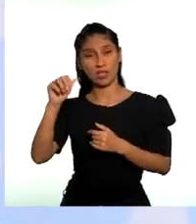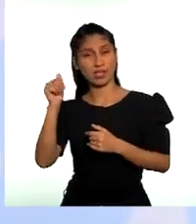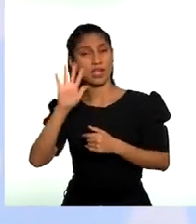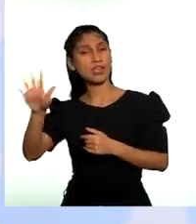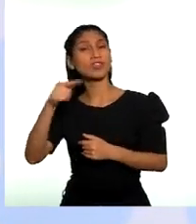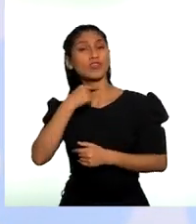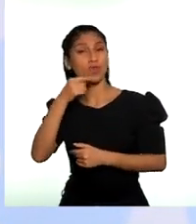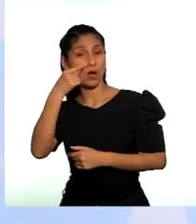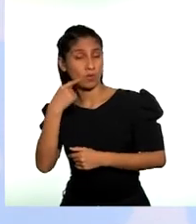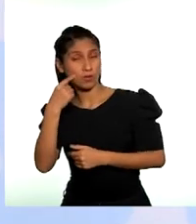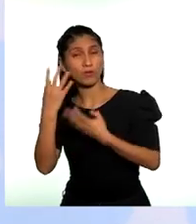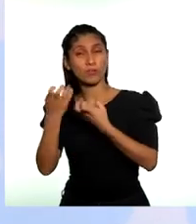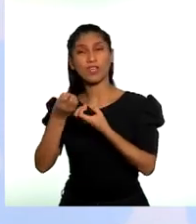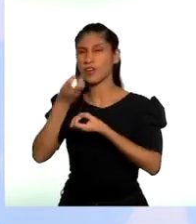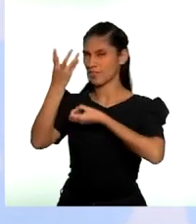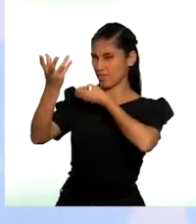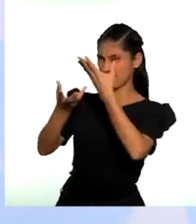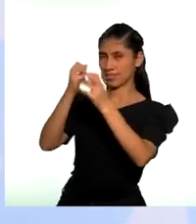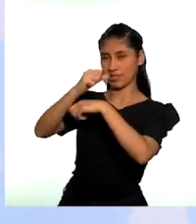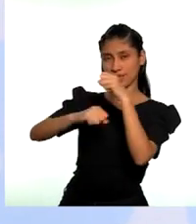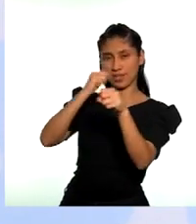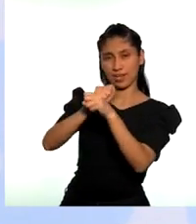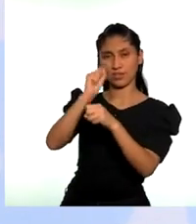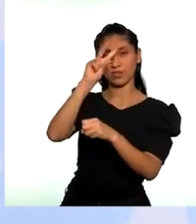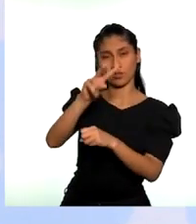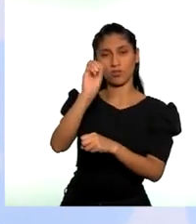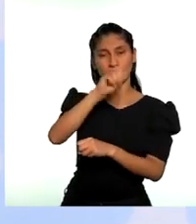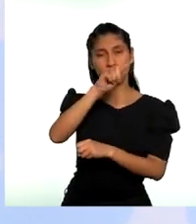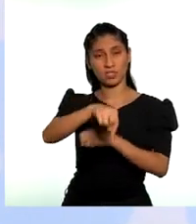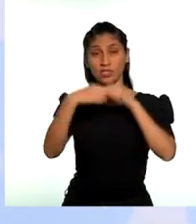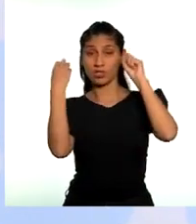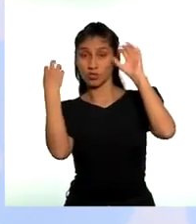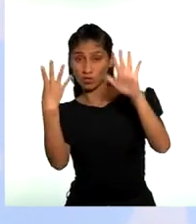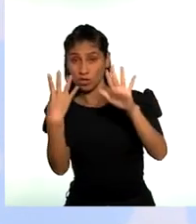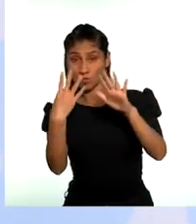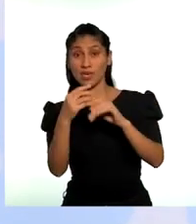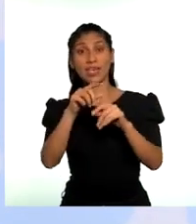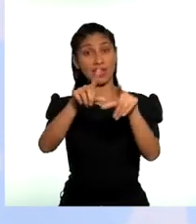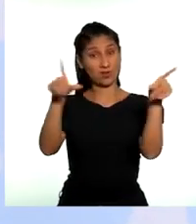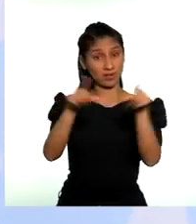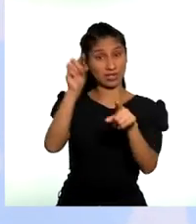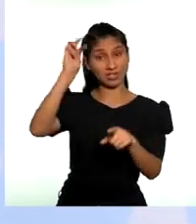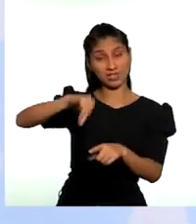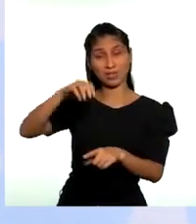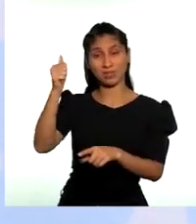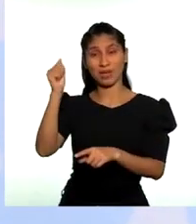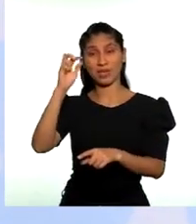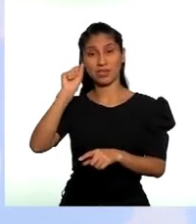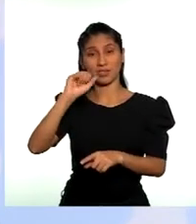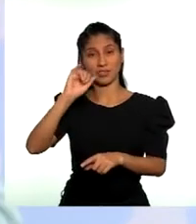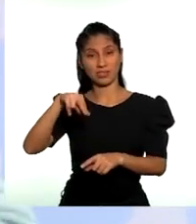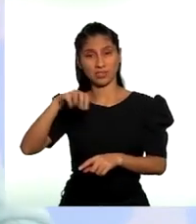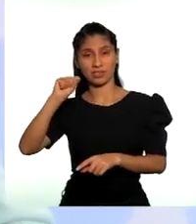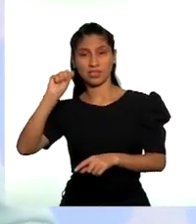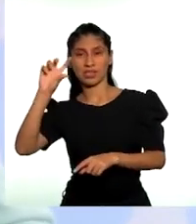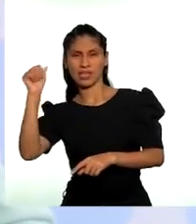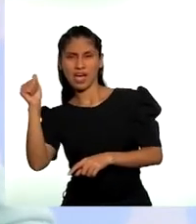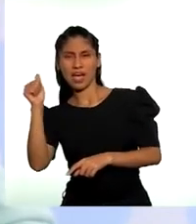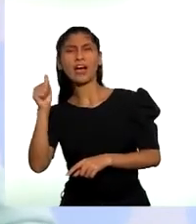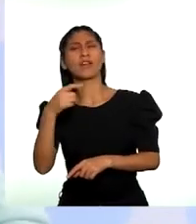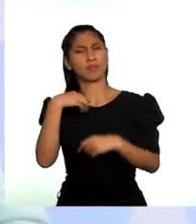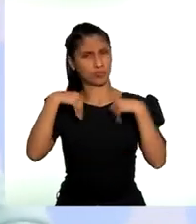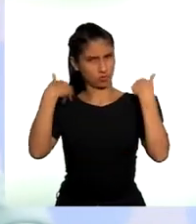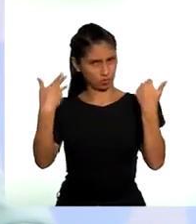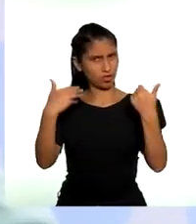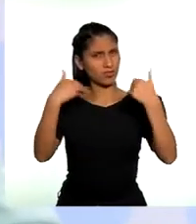En el 2019, Macisea tuvo su primer alcalde shipibo con Ivo. Es importante y